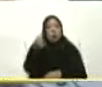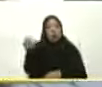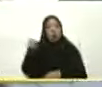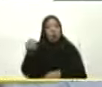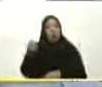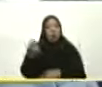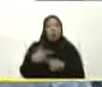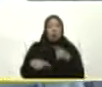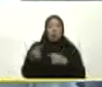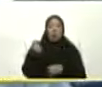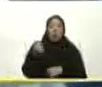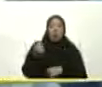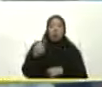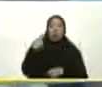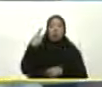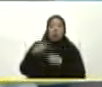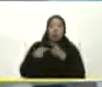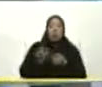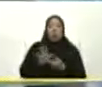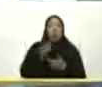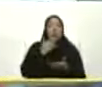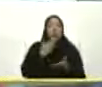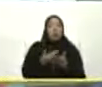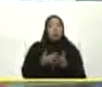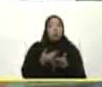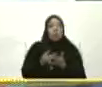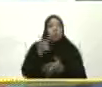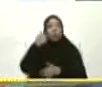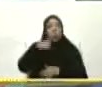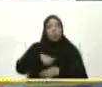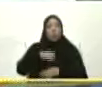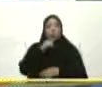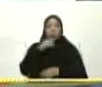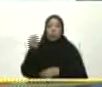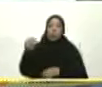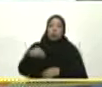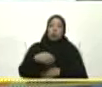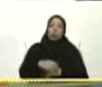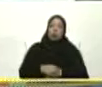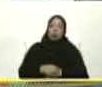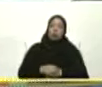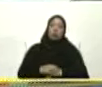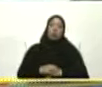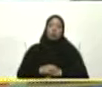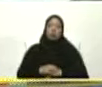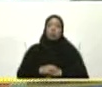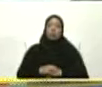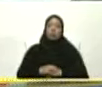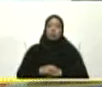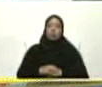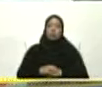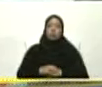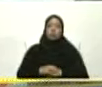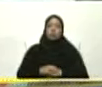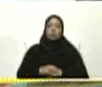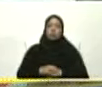Esto que propone La Rectora Por aquí está Yo pregunté ¿Dónde está Jacqueline? Porque no la veía